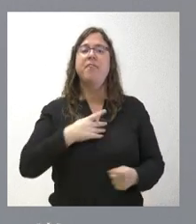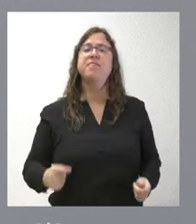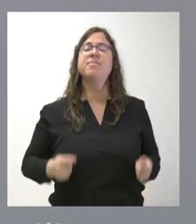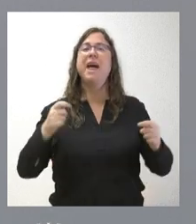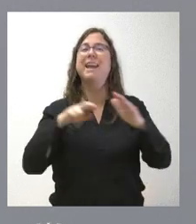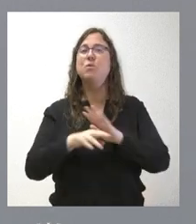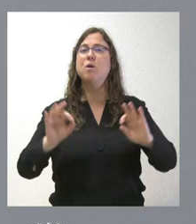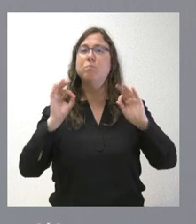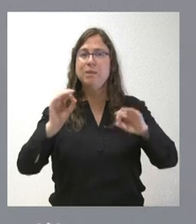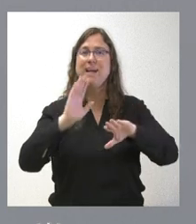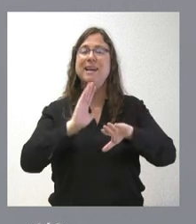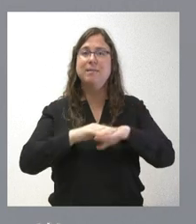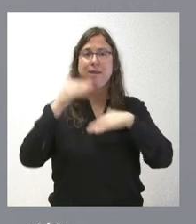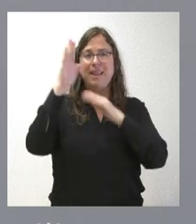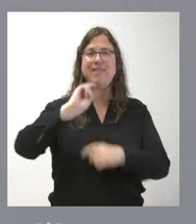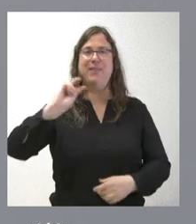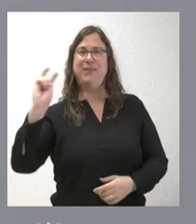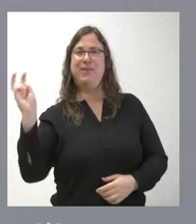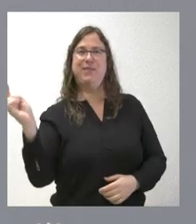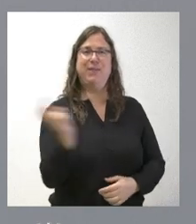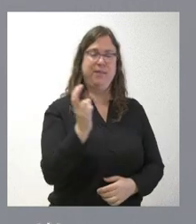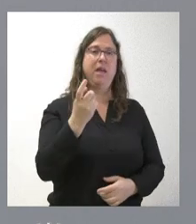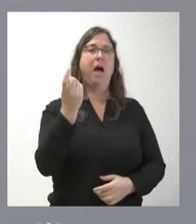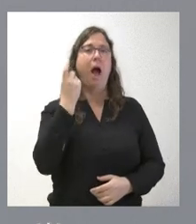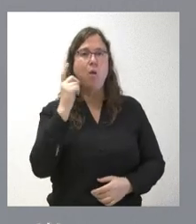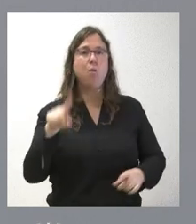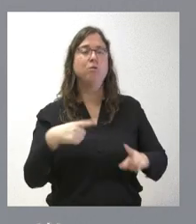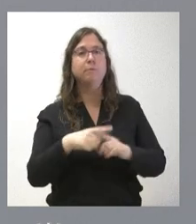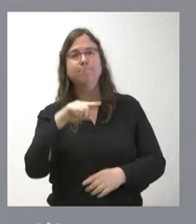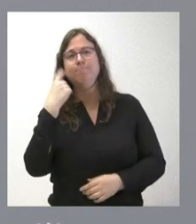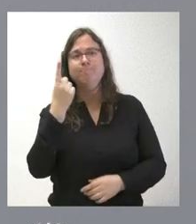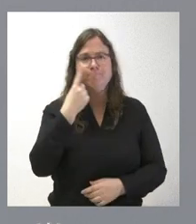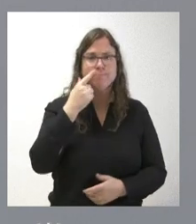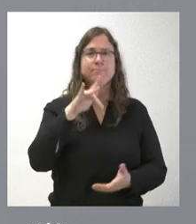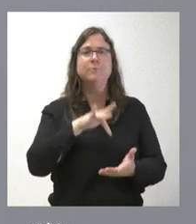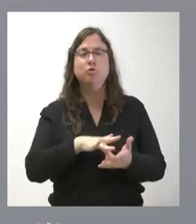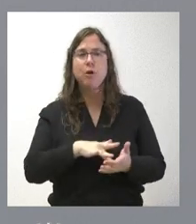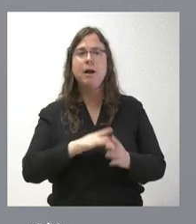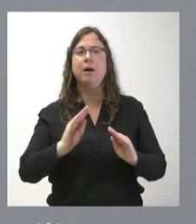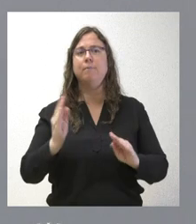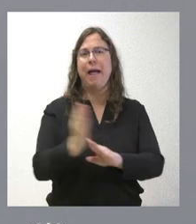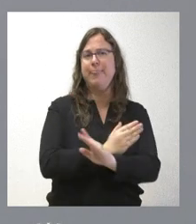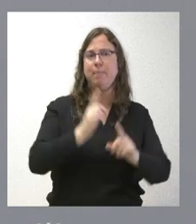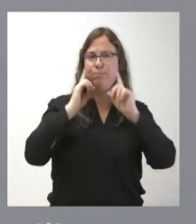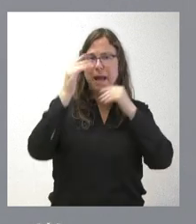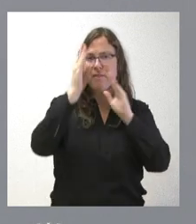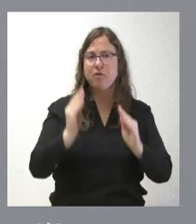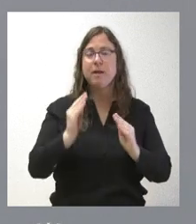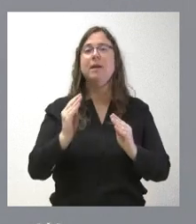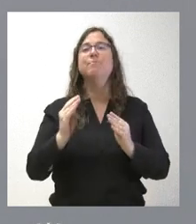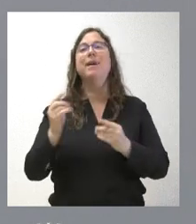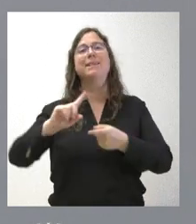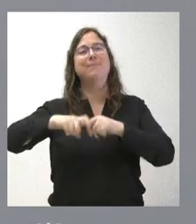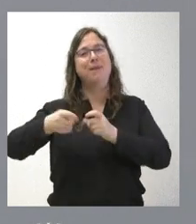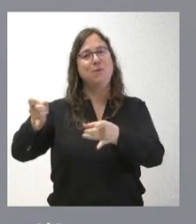especializados para atender las diversidades del alumnado, impulsar la detección e intervención precoz y potenciar el papel central de las familias en las etapas